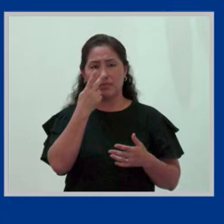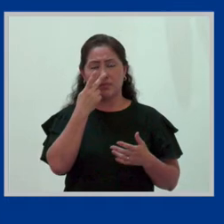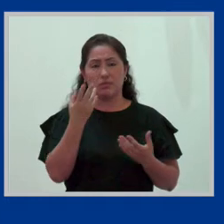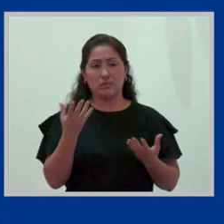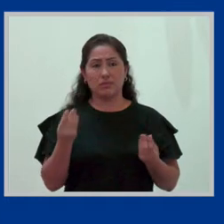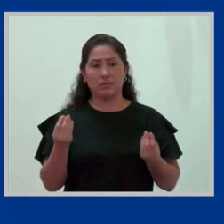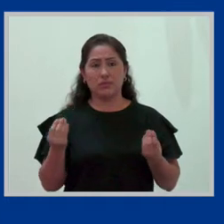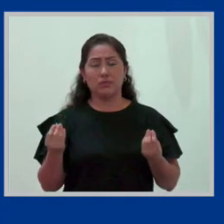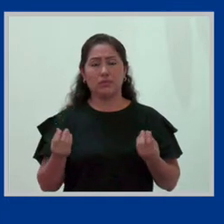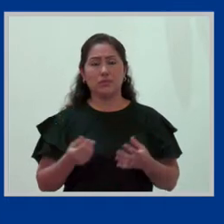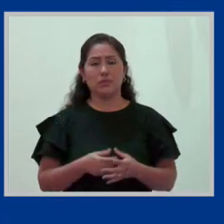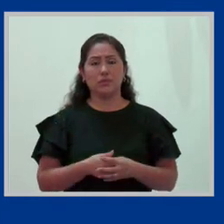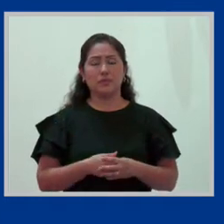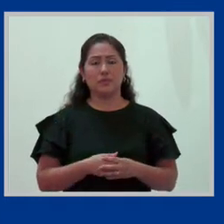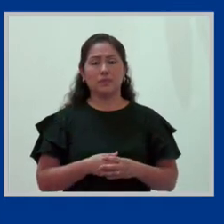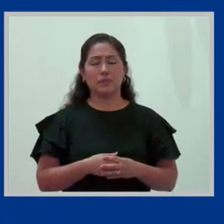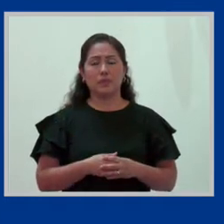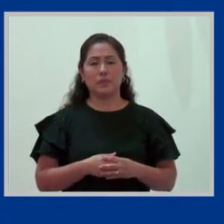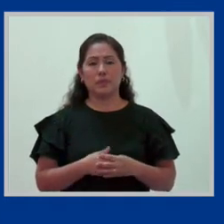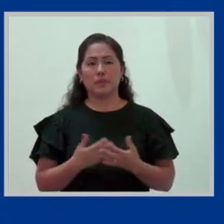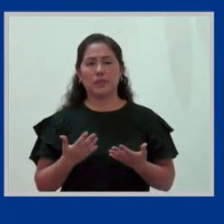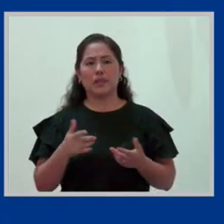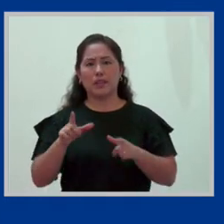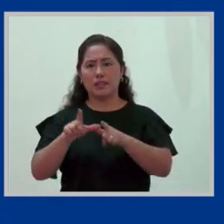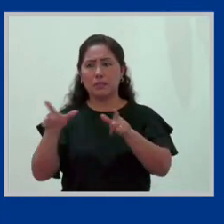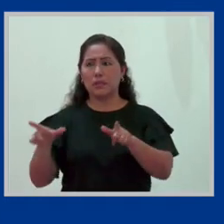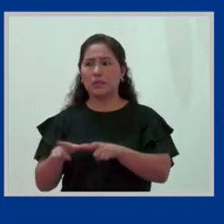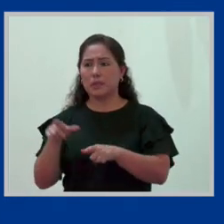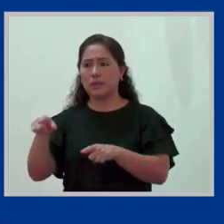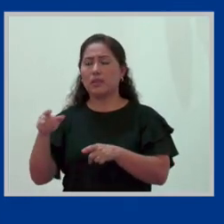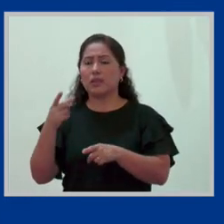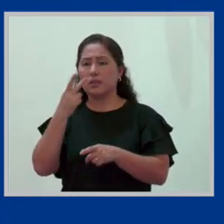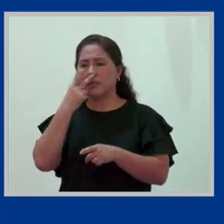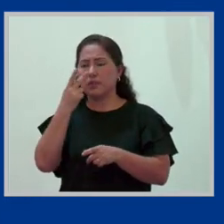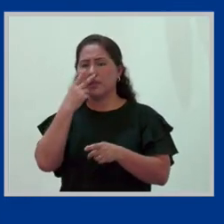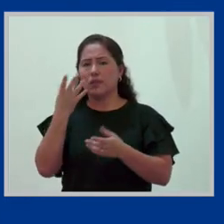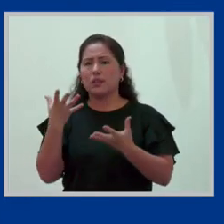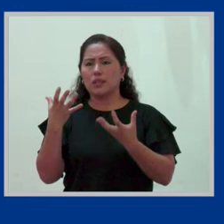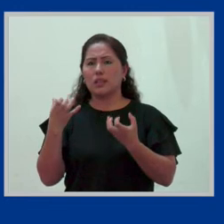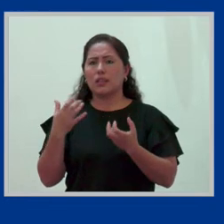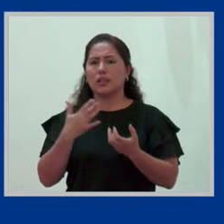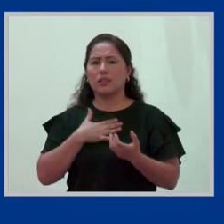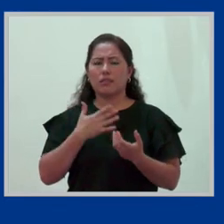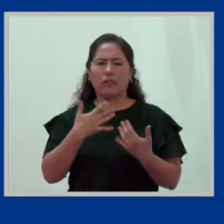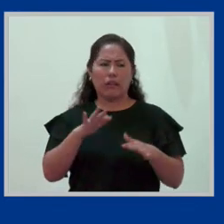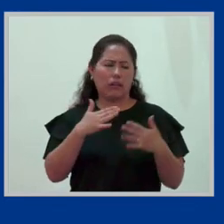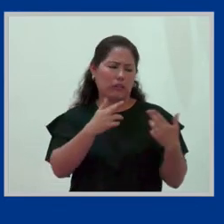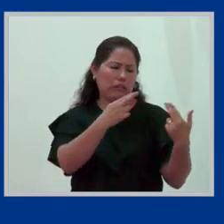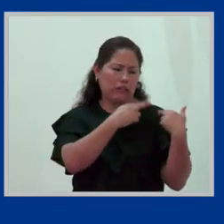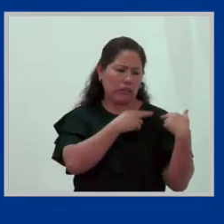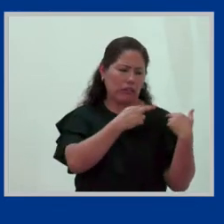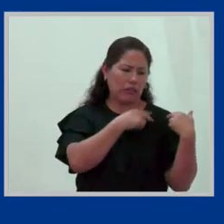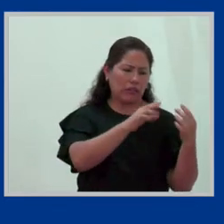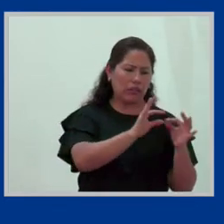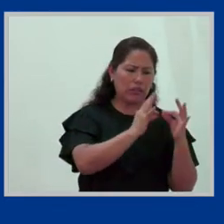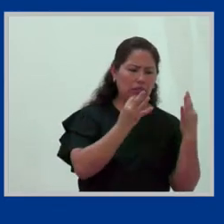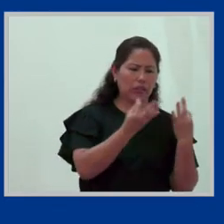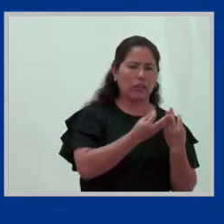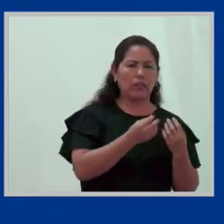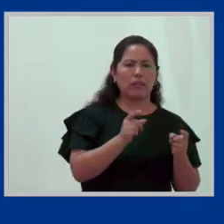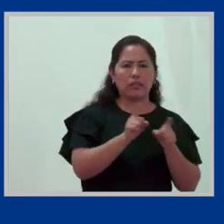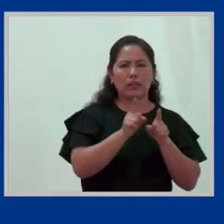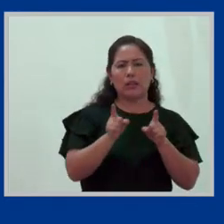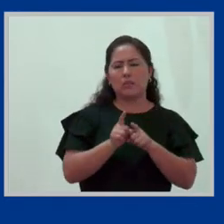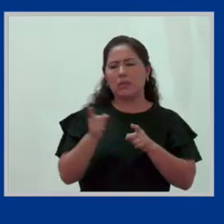algún tipo de desplazamiento respecto a algunas personas como si tienes carga familiar, ahí también hay una